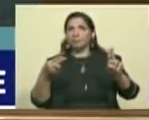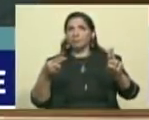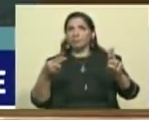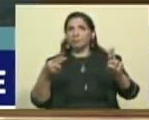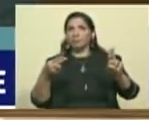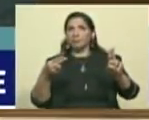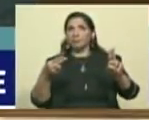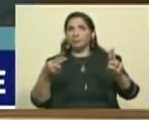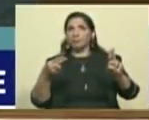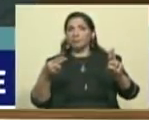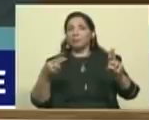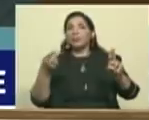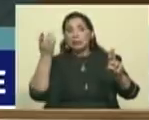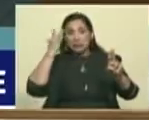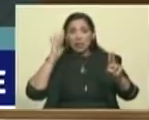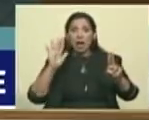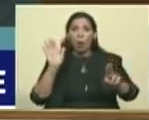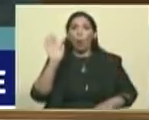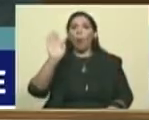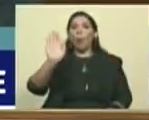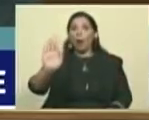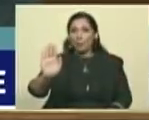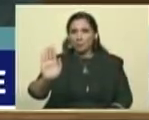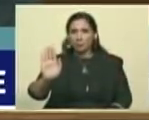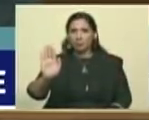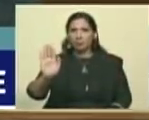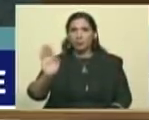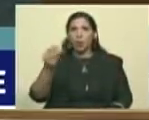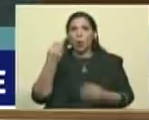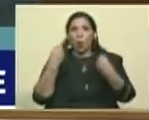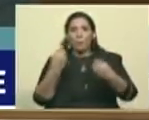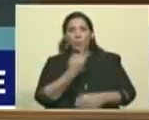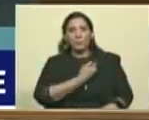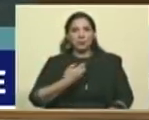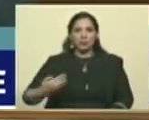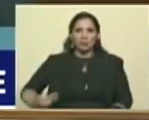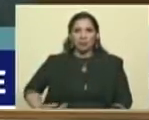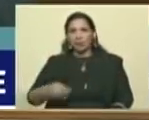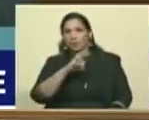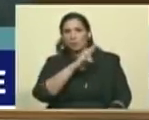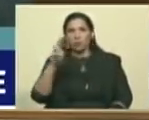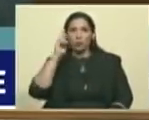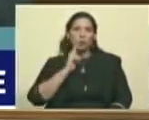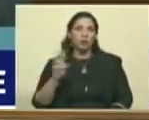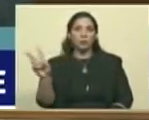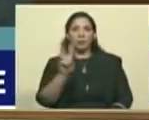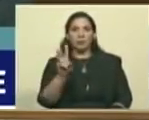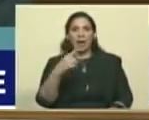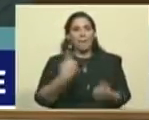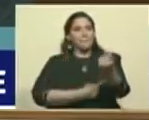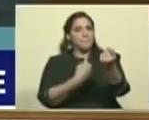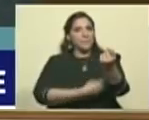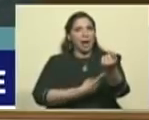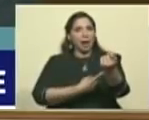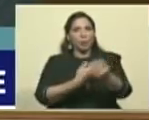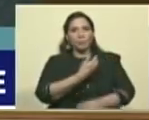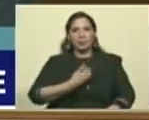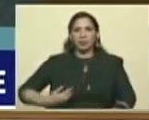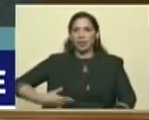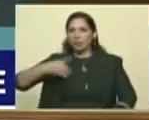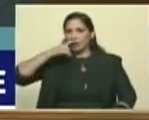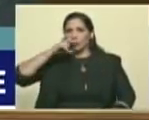sea juramentado como presidente constitucional de la República Bolivariana de Venezuela, el hermano presidente Nicolás Maduro.